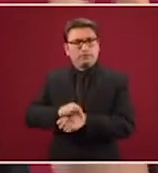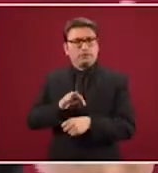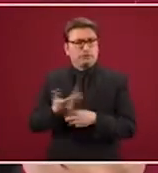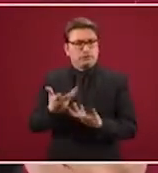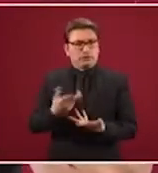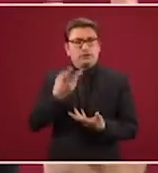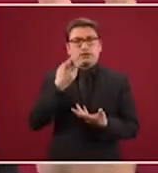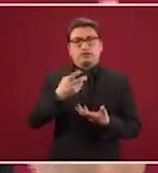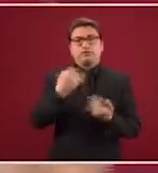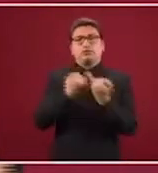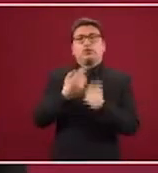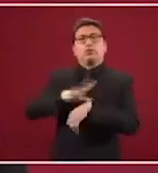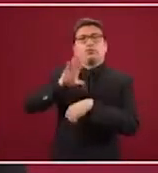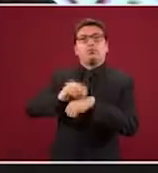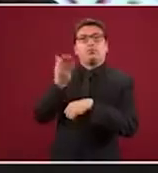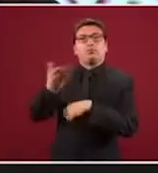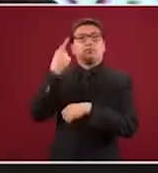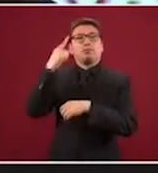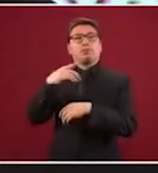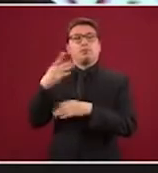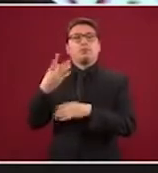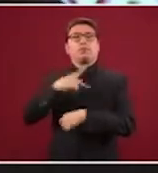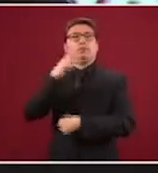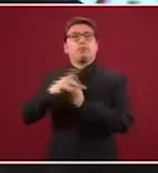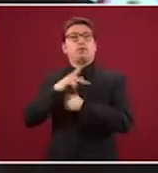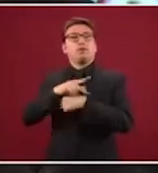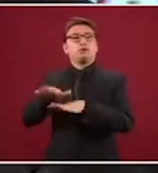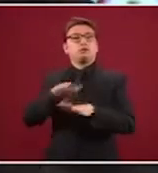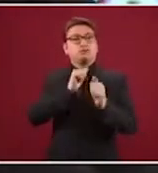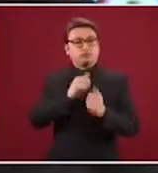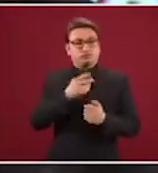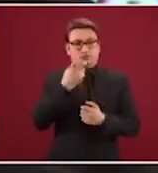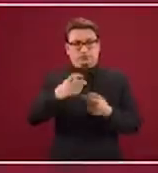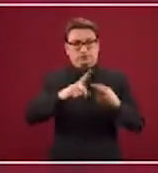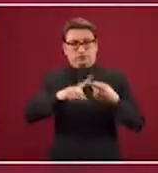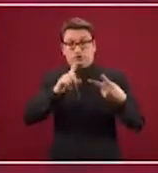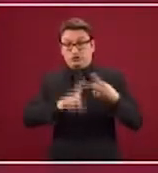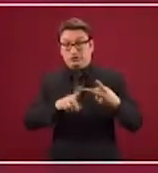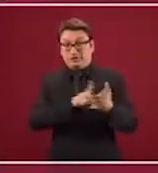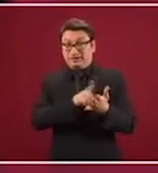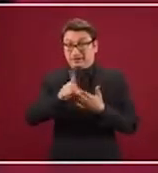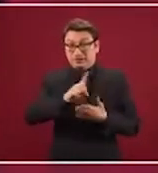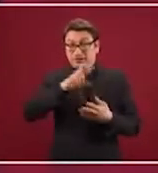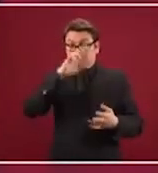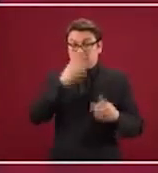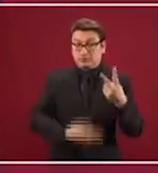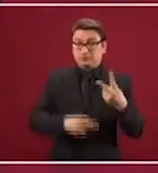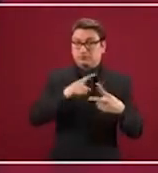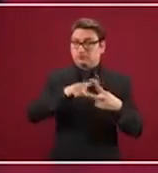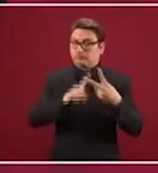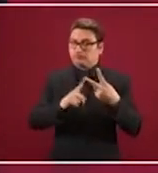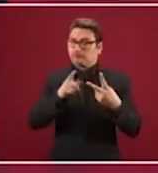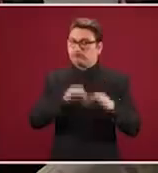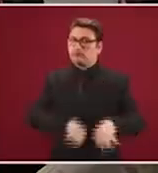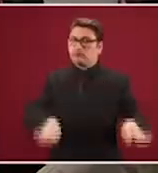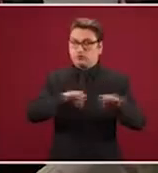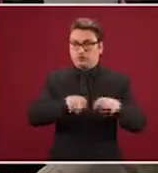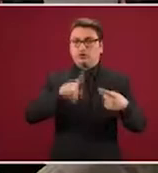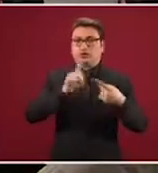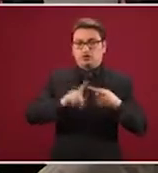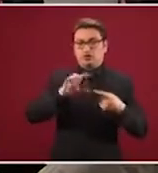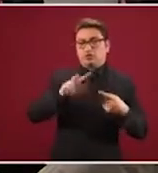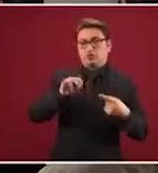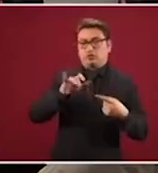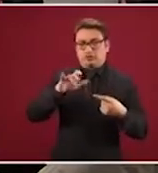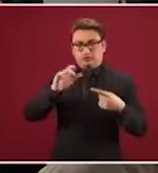solicitud de salvoconducto para abandonar el país. Entonces, son dos principios del derecho internacional esenciales, Convención de Viena,